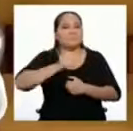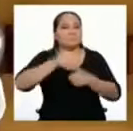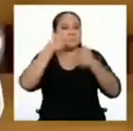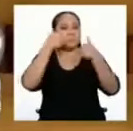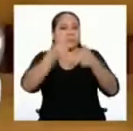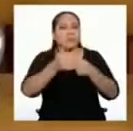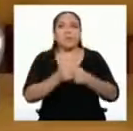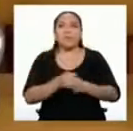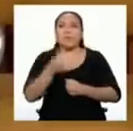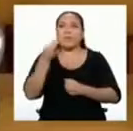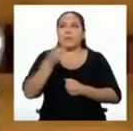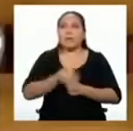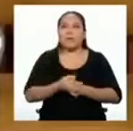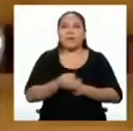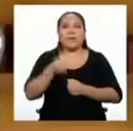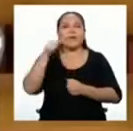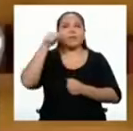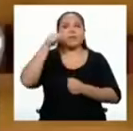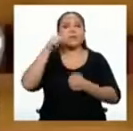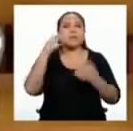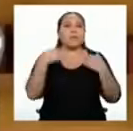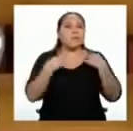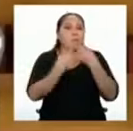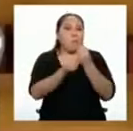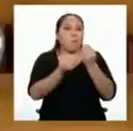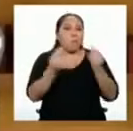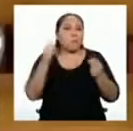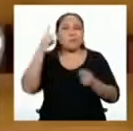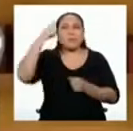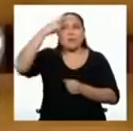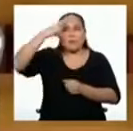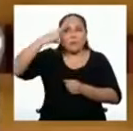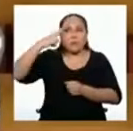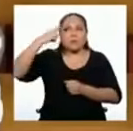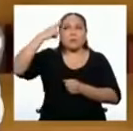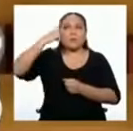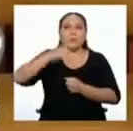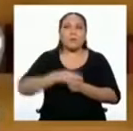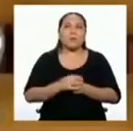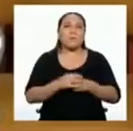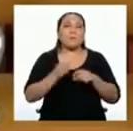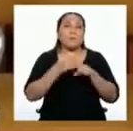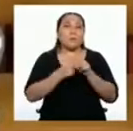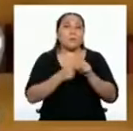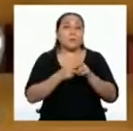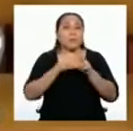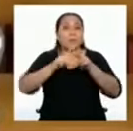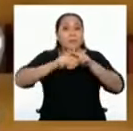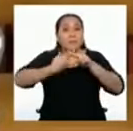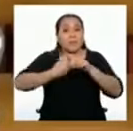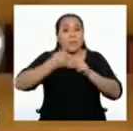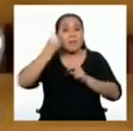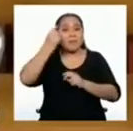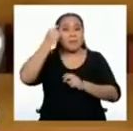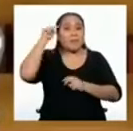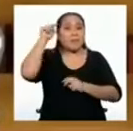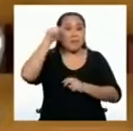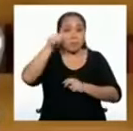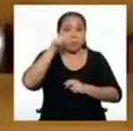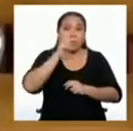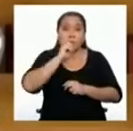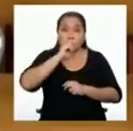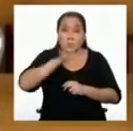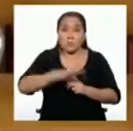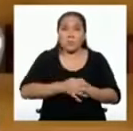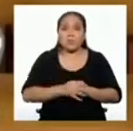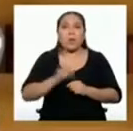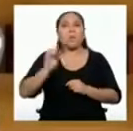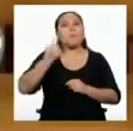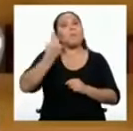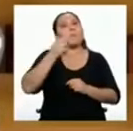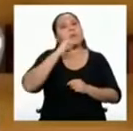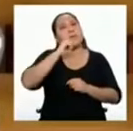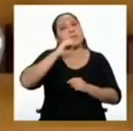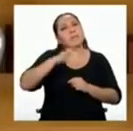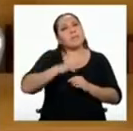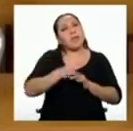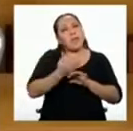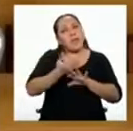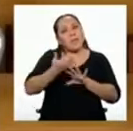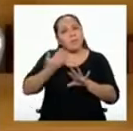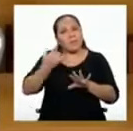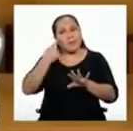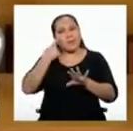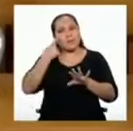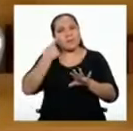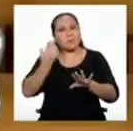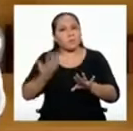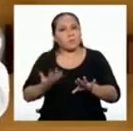Yanira. Realmente tenemos mucho que reflexionar. Pero para empezar a entender eso que mencionas, lo primero que tenemos que conocer